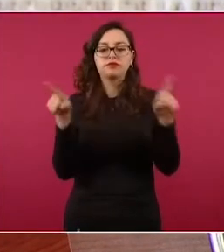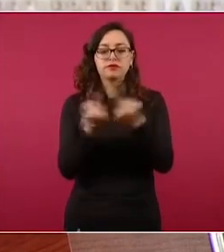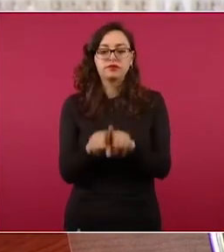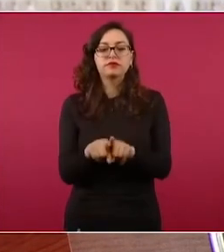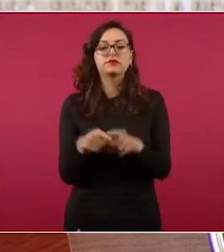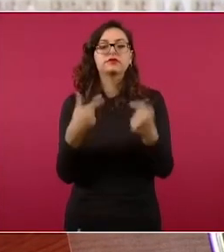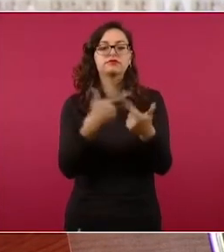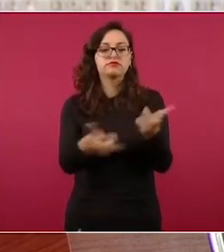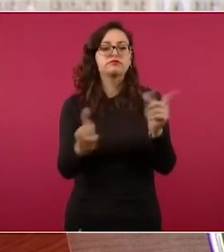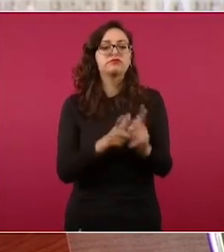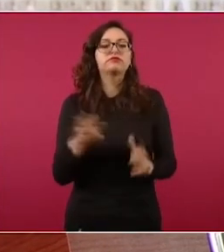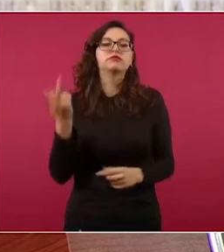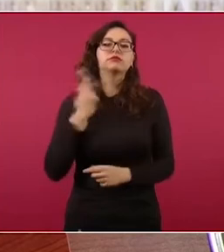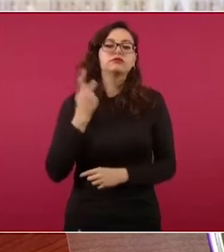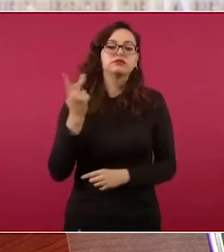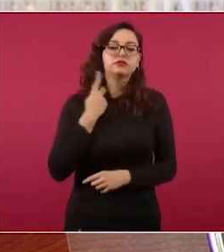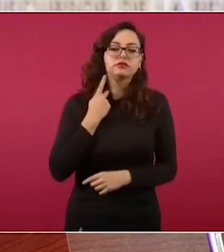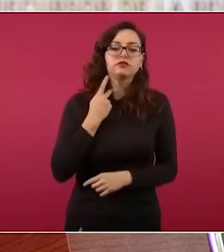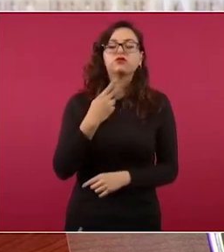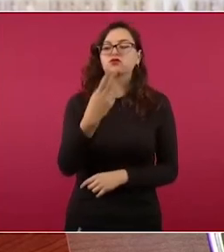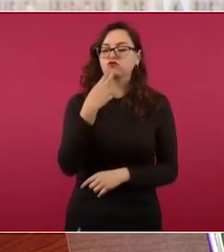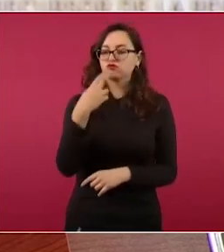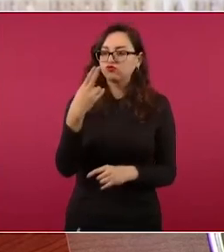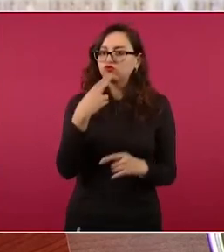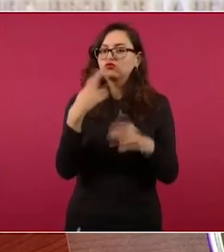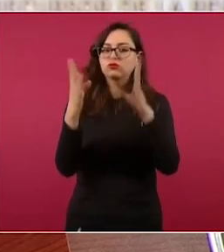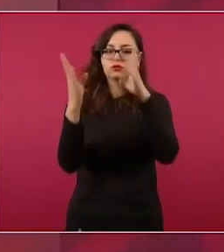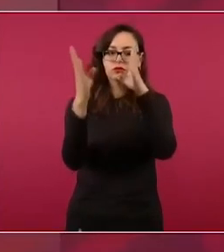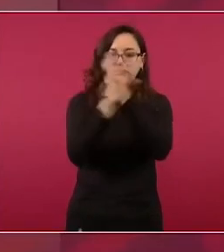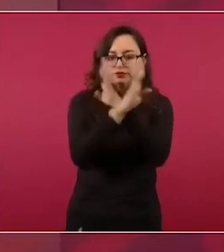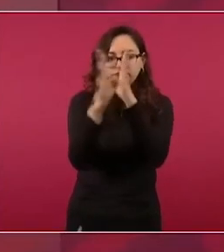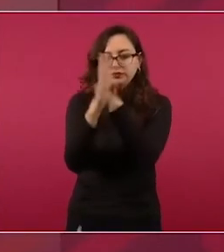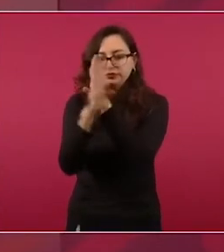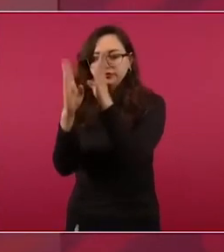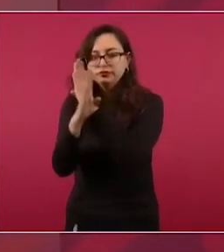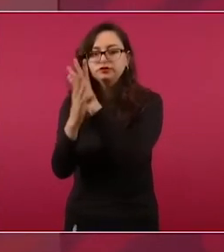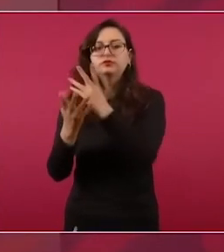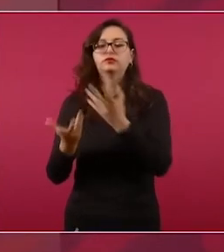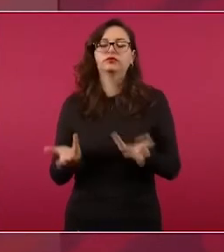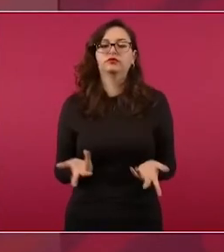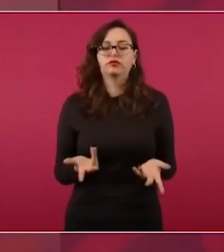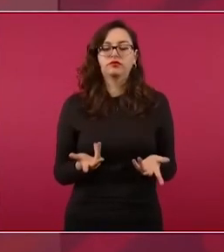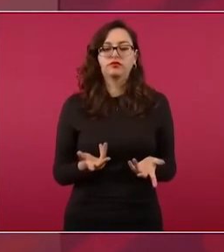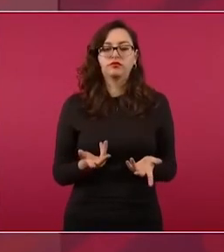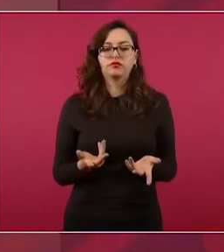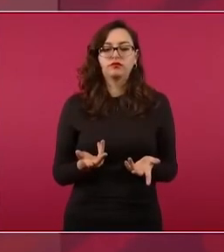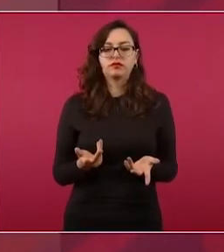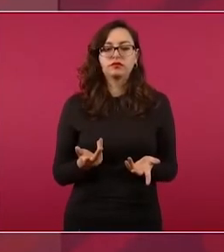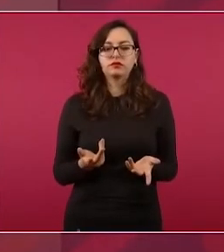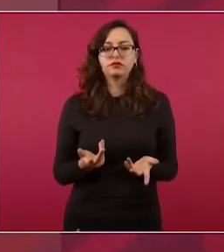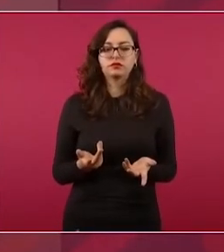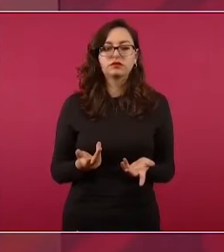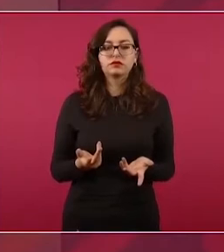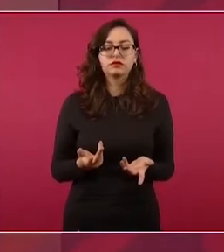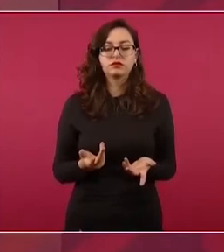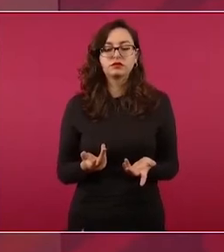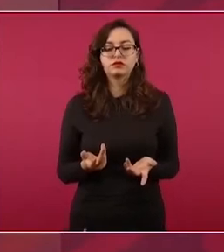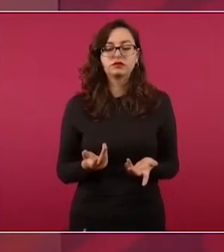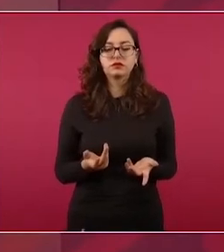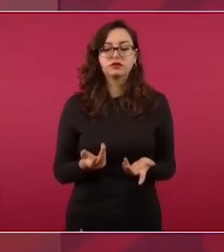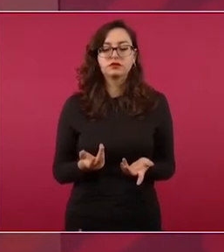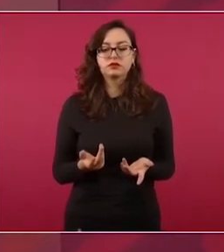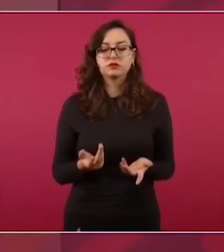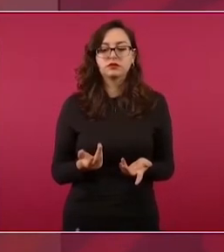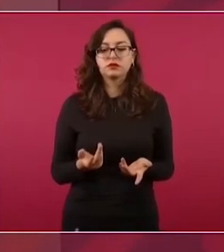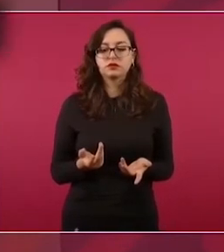políticas y